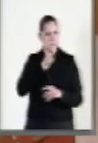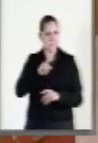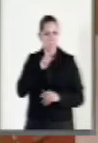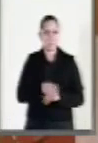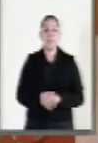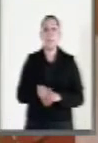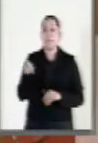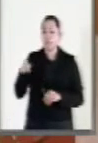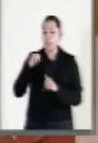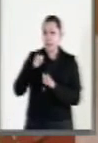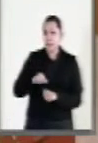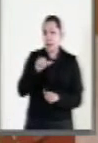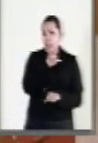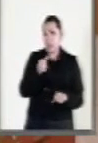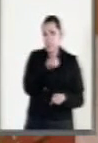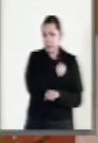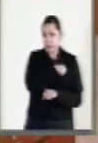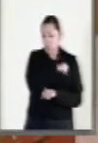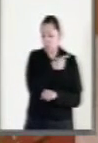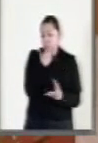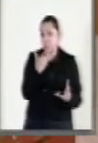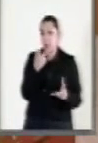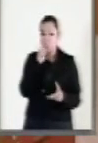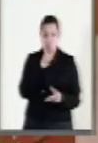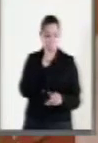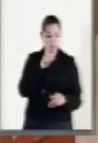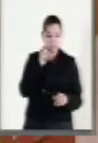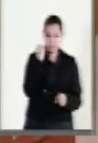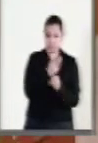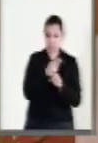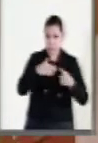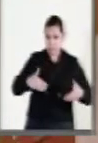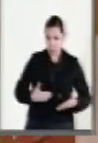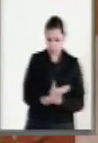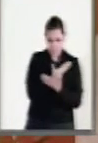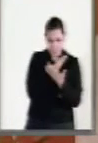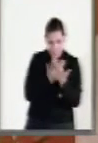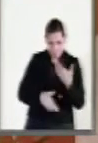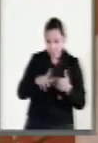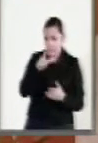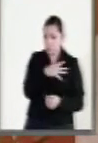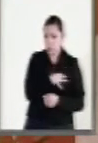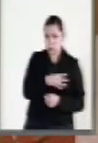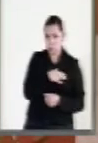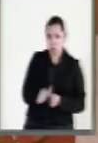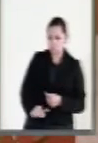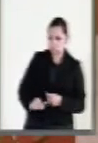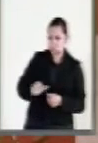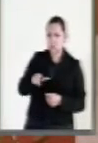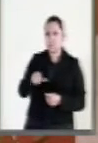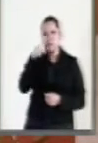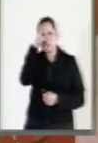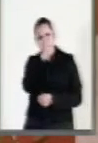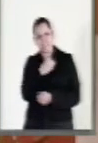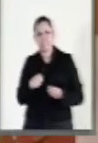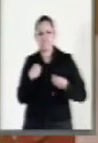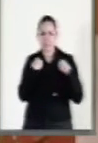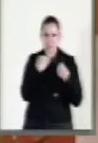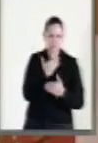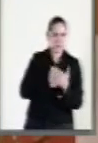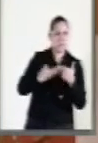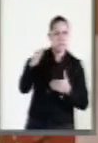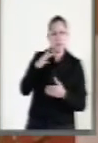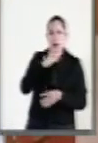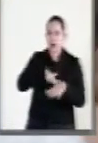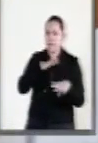ratificado al señalar que los hijos de madres adolescentes en condiciones de vulnerabilidad como pobreza, edad temprana y población